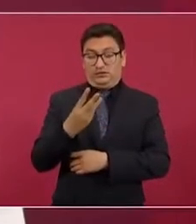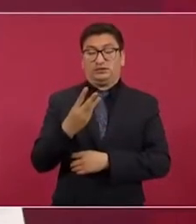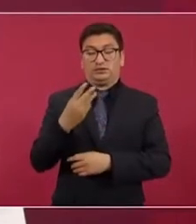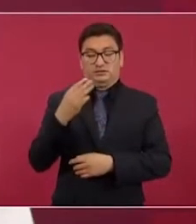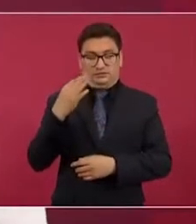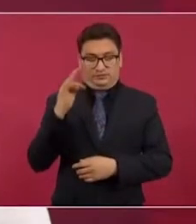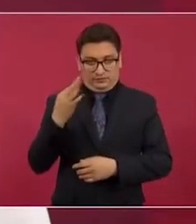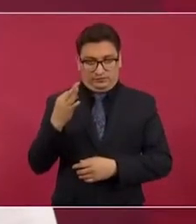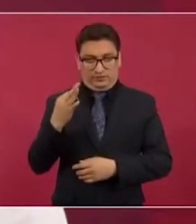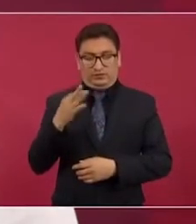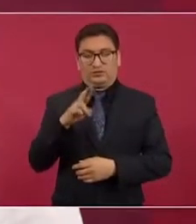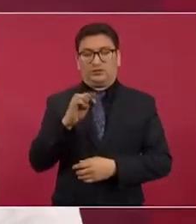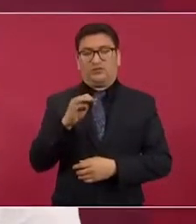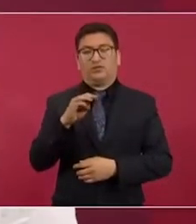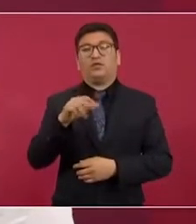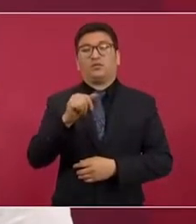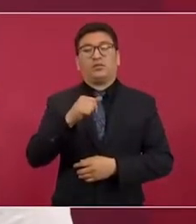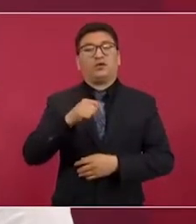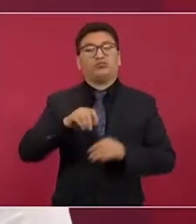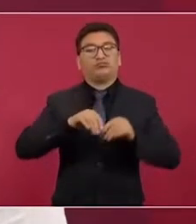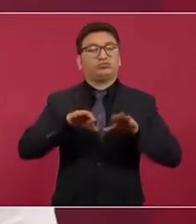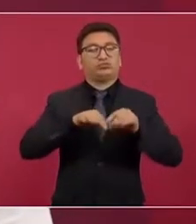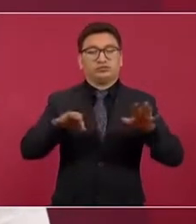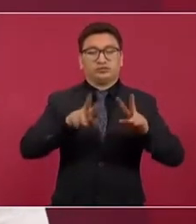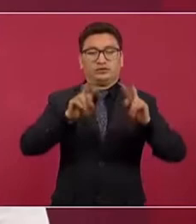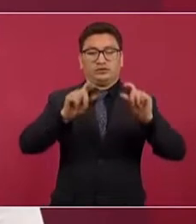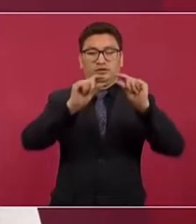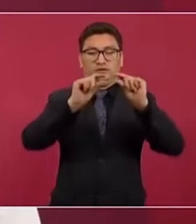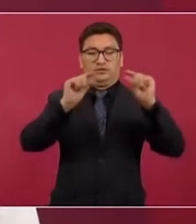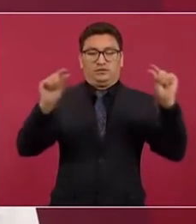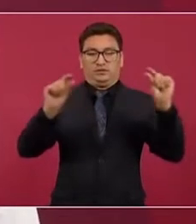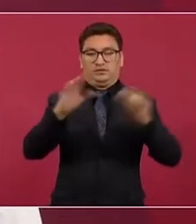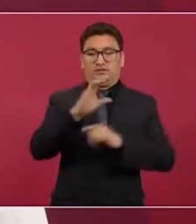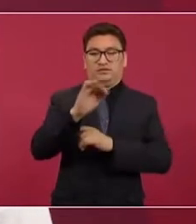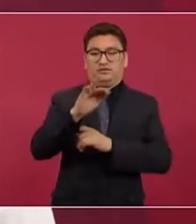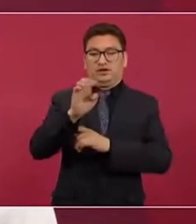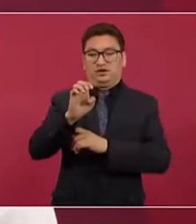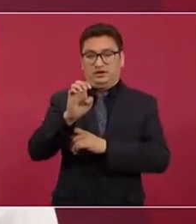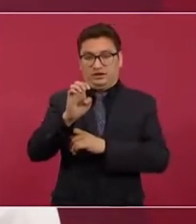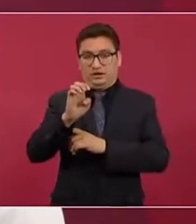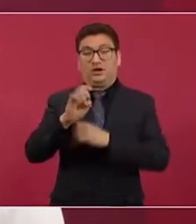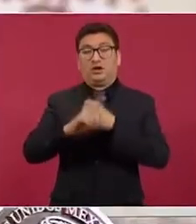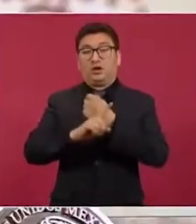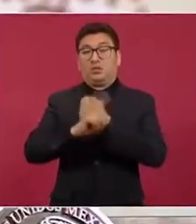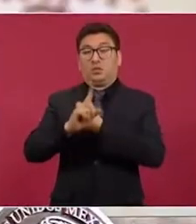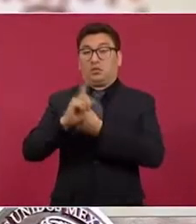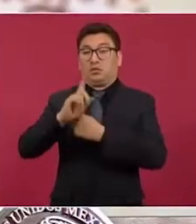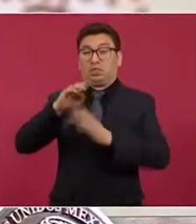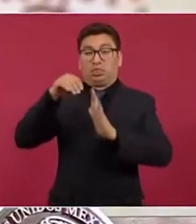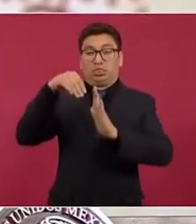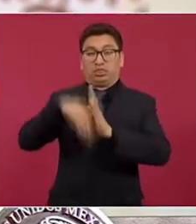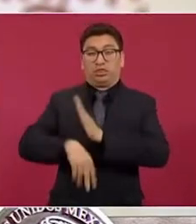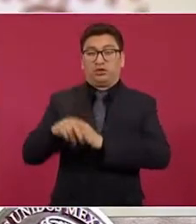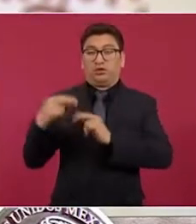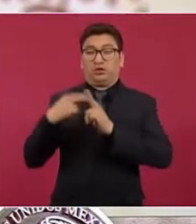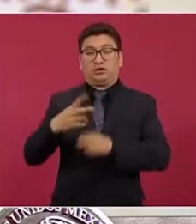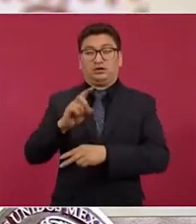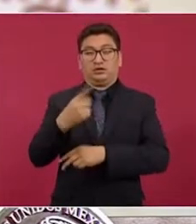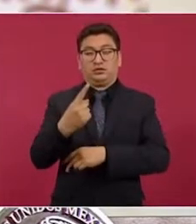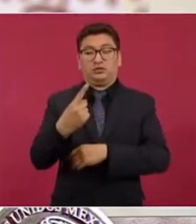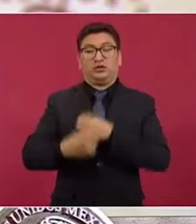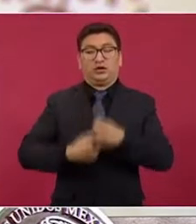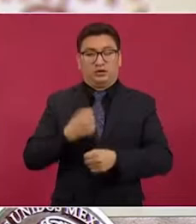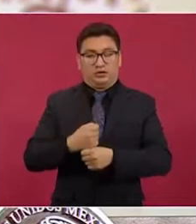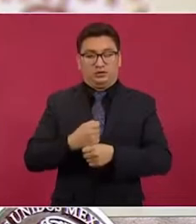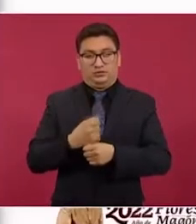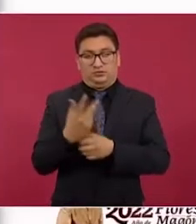Reforma publicó una nota titulada Tienes CFE, mayor déficit en 31 años, en la que